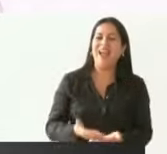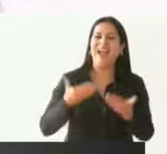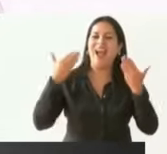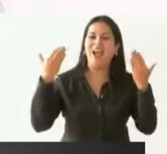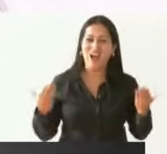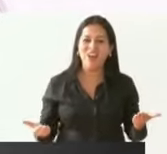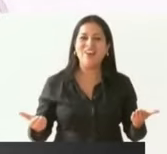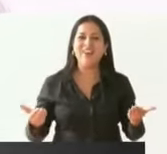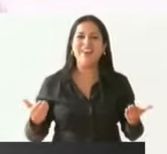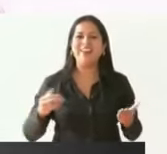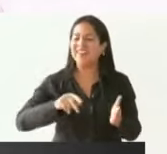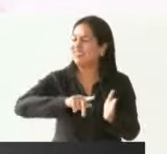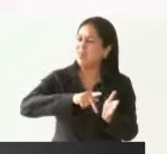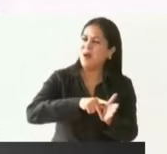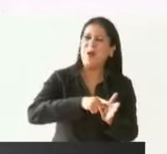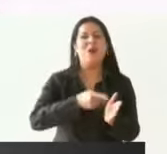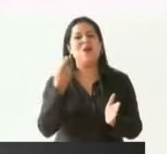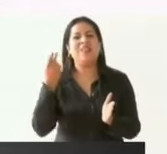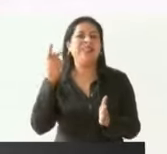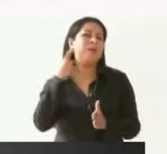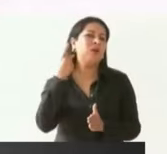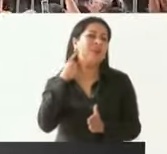ya es otra la política.